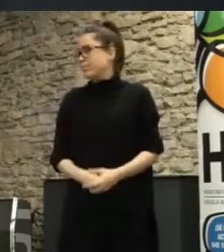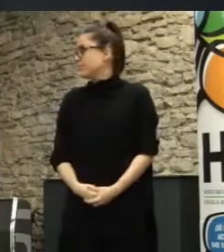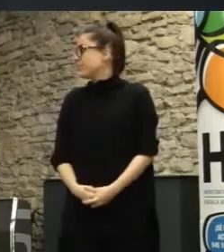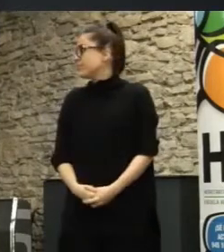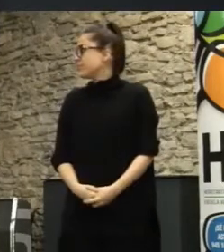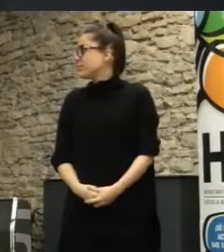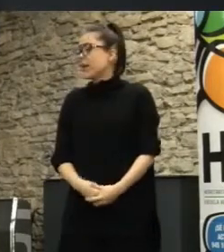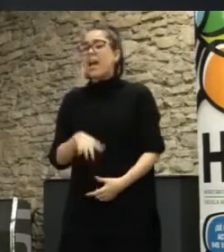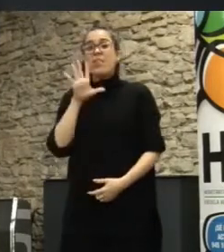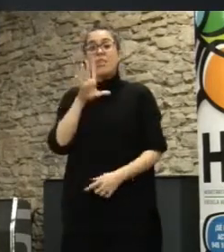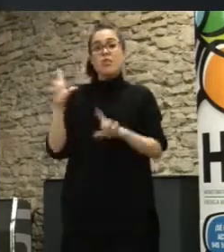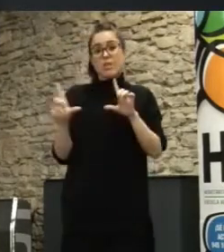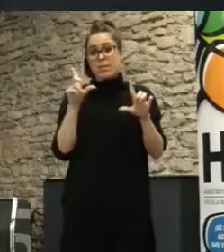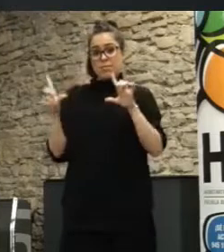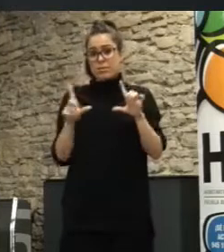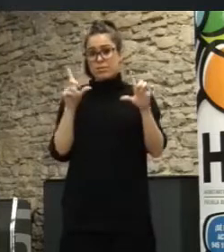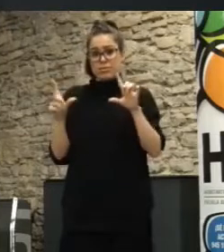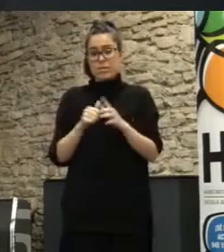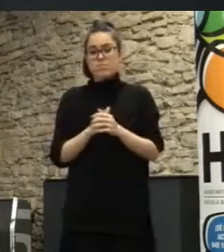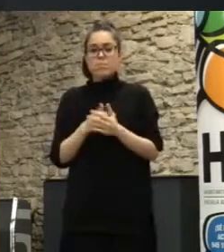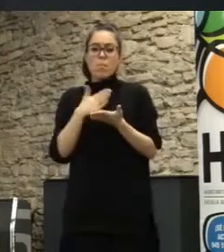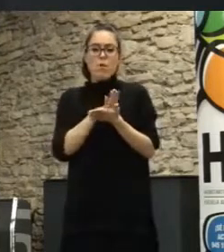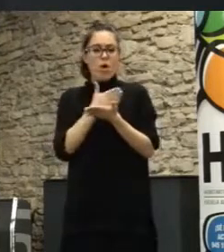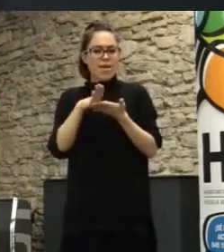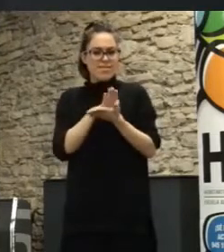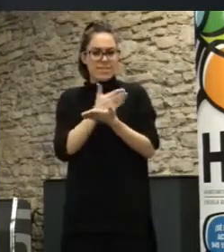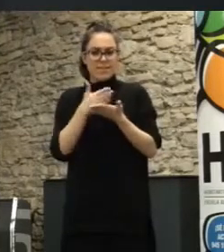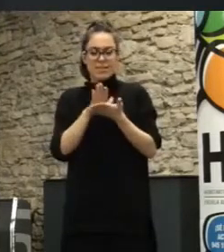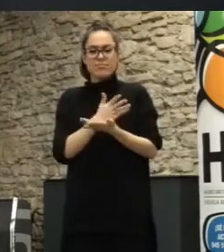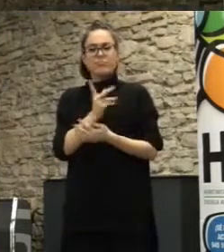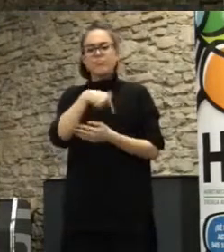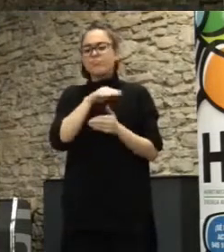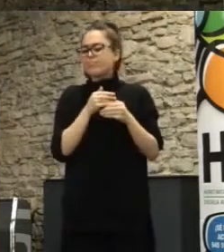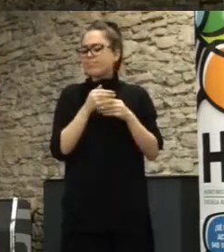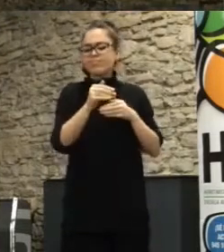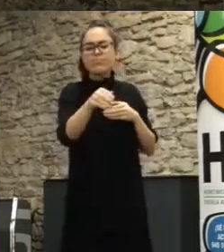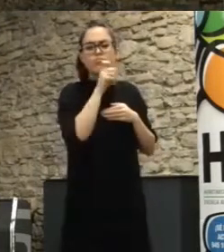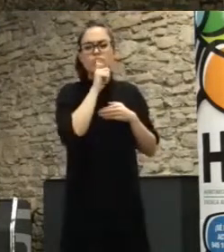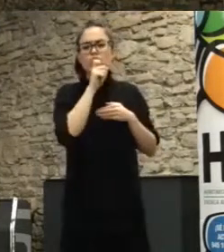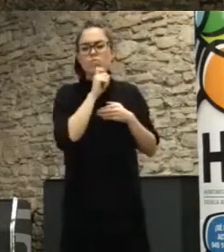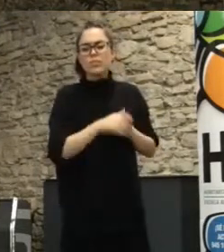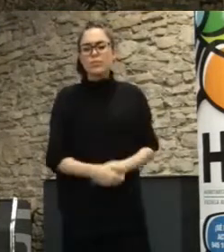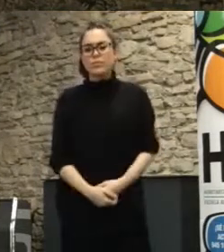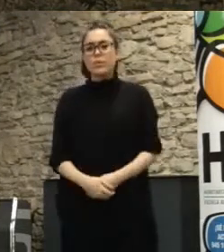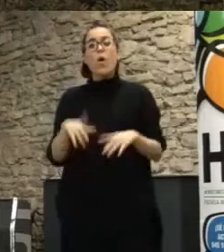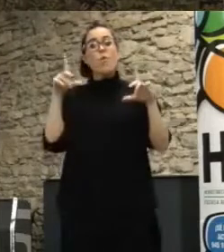cinco diapositivas son muy poéticas hacia donde vamos son fotos